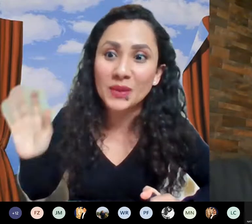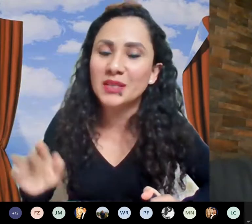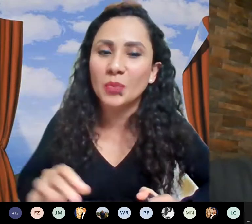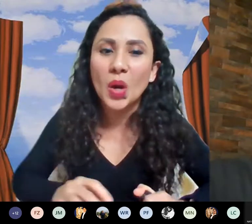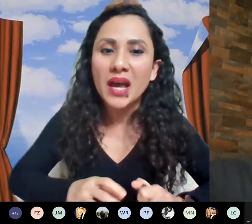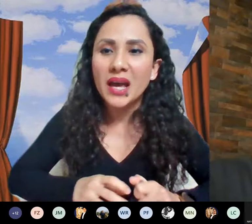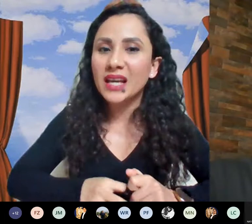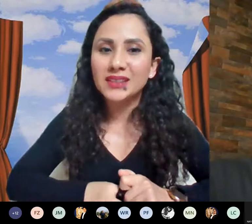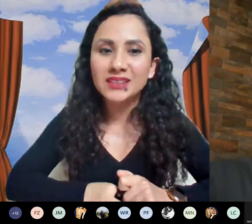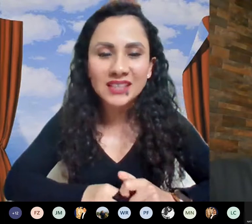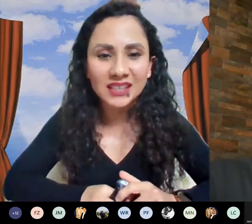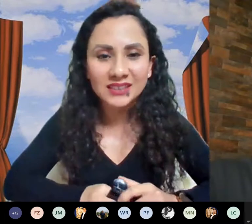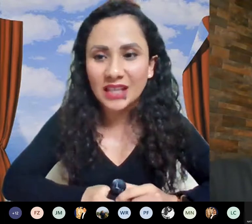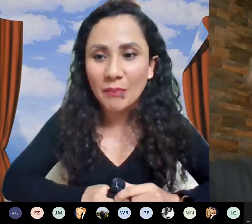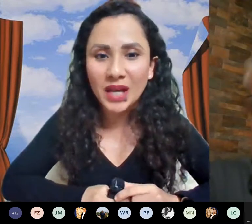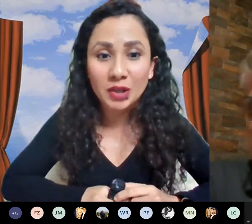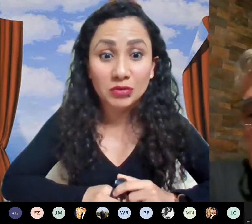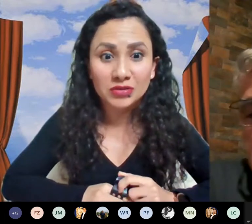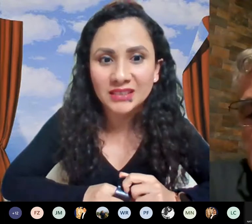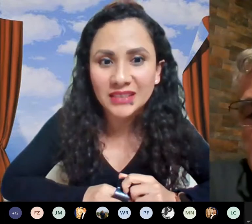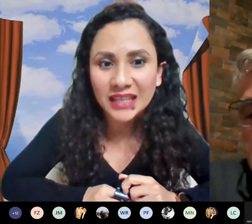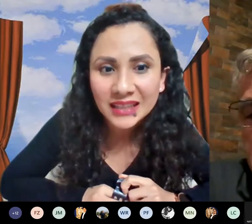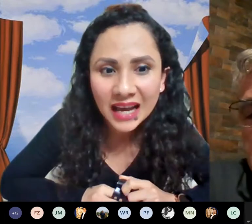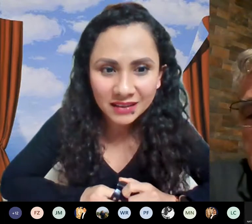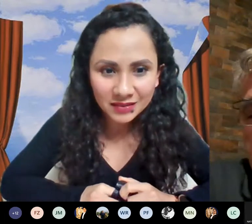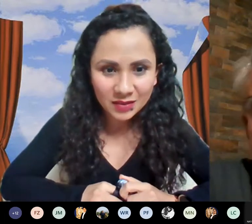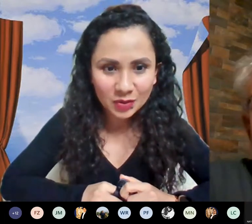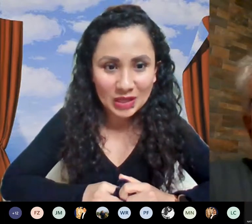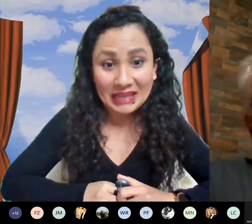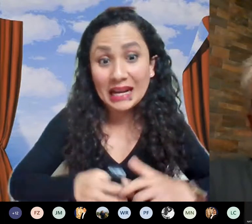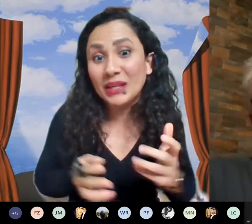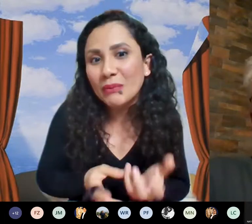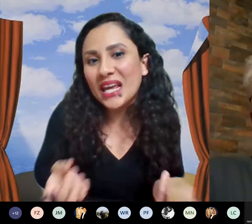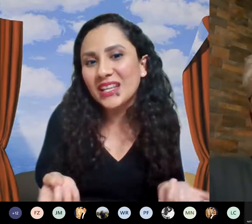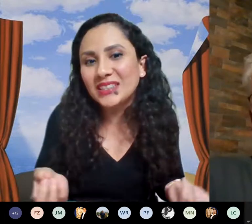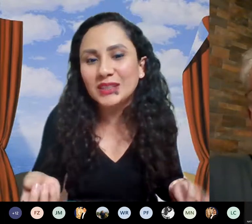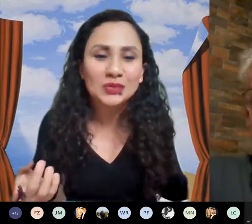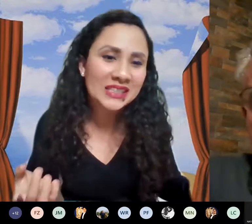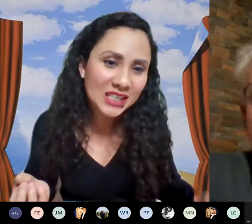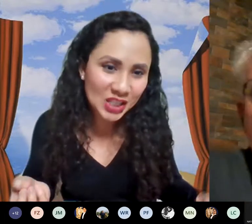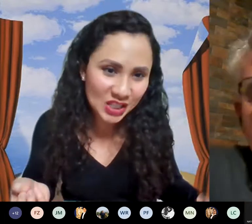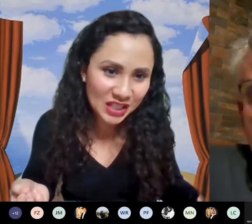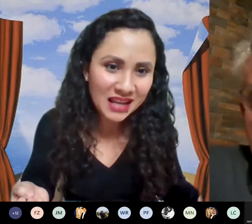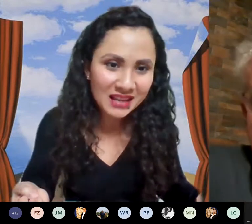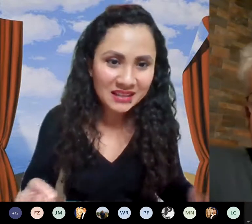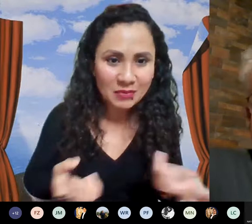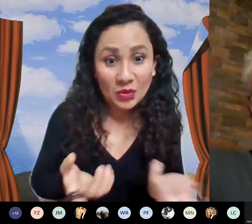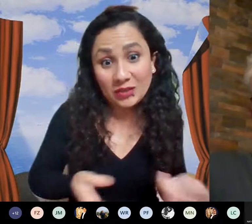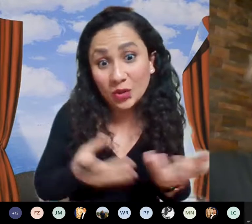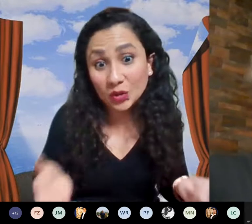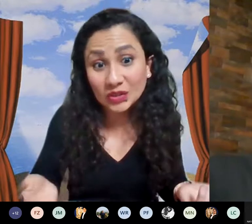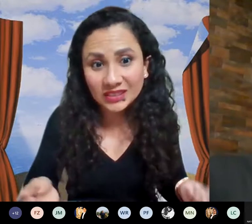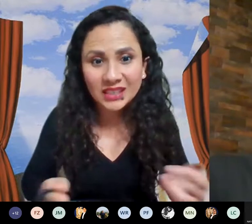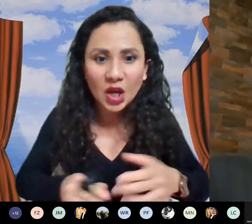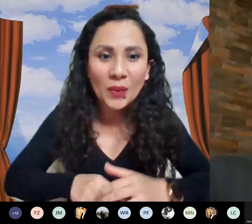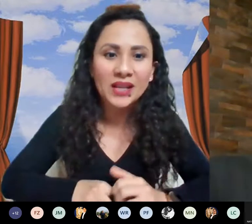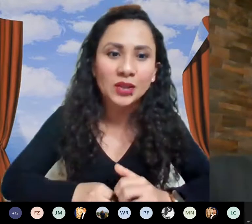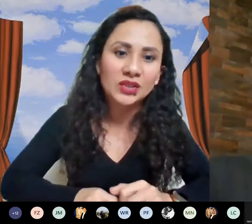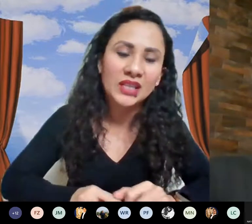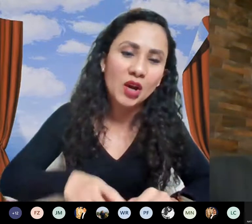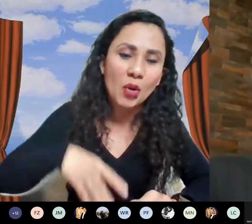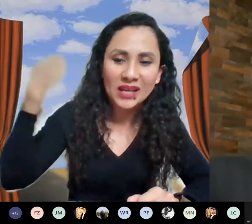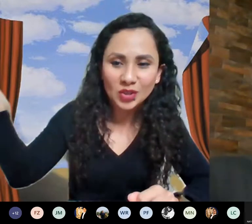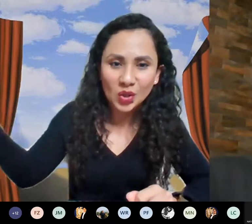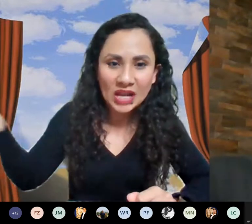hace así rapidísimo y hay instancias de tamaño 60 o sea que realmente podría decir es una instancia chiquita porque solo son 60